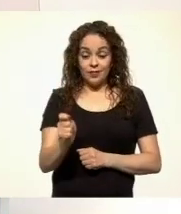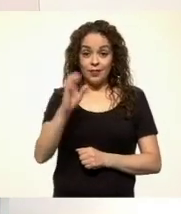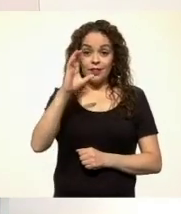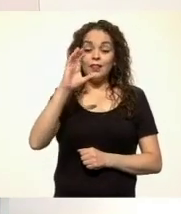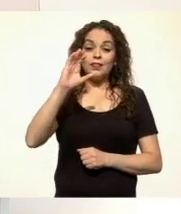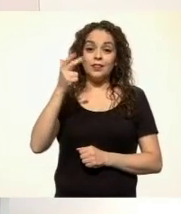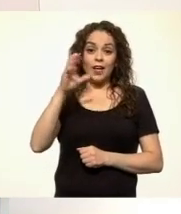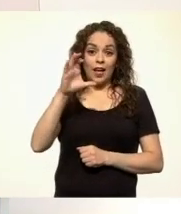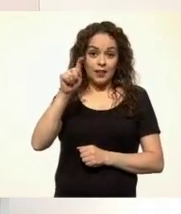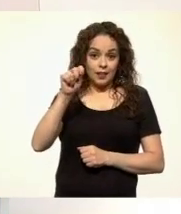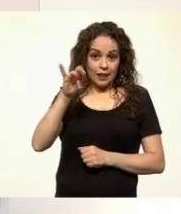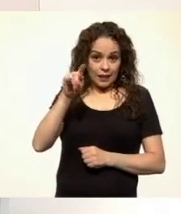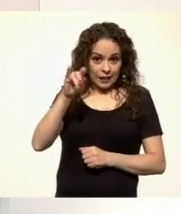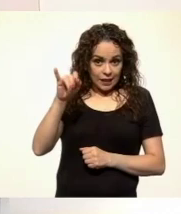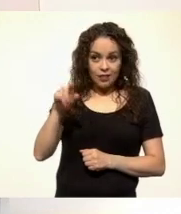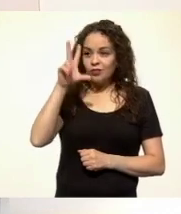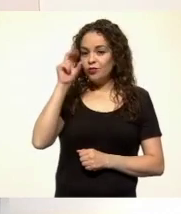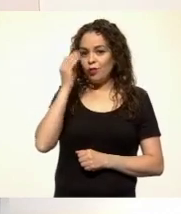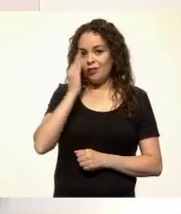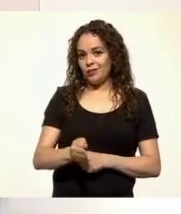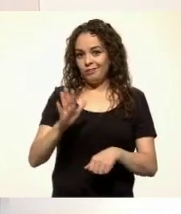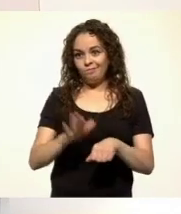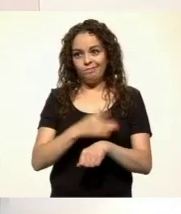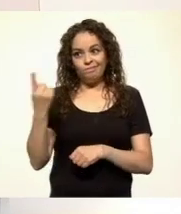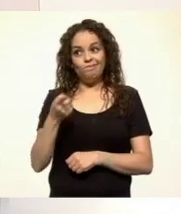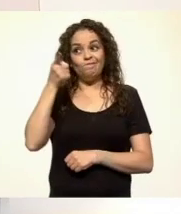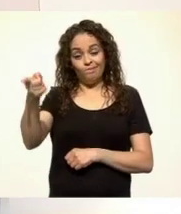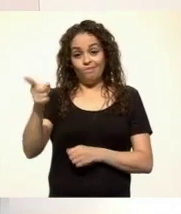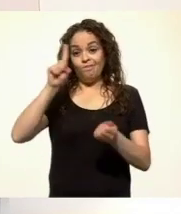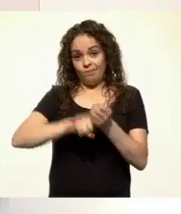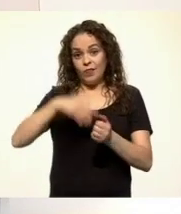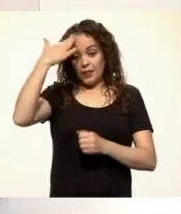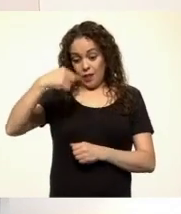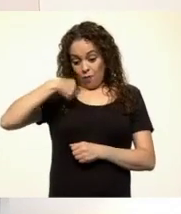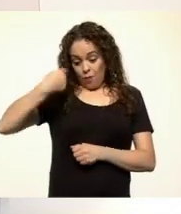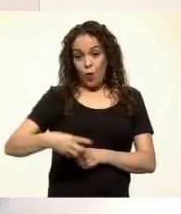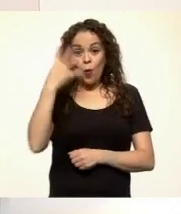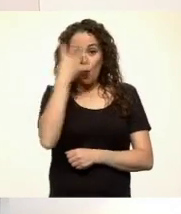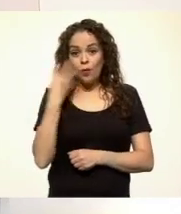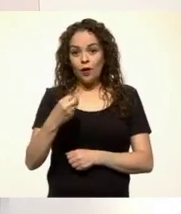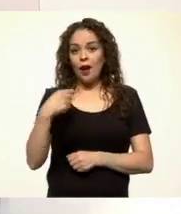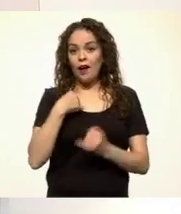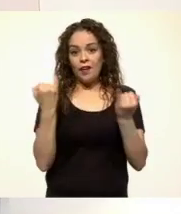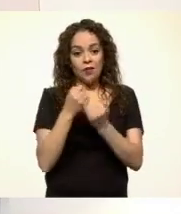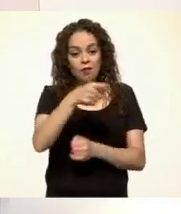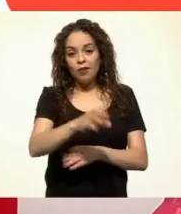antigua sirvienta. Ya que le recuerda que aunque ella es muy bonita, no puede cantar igual.